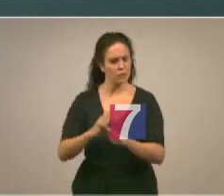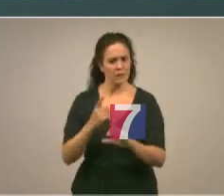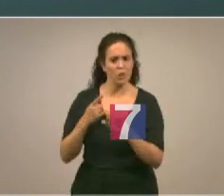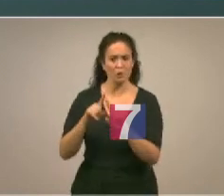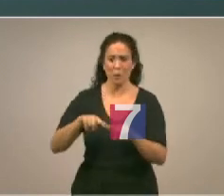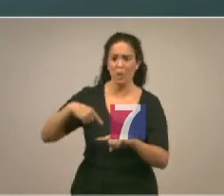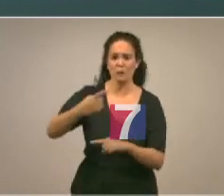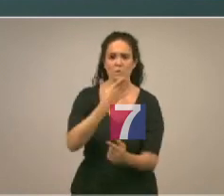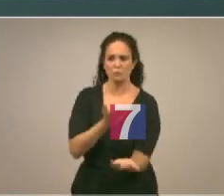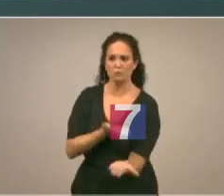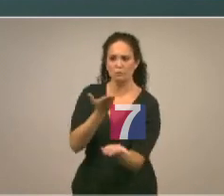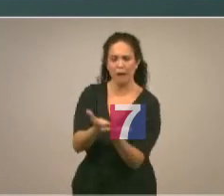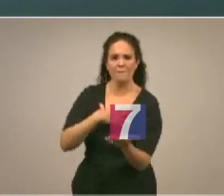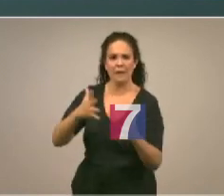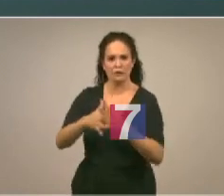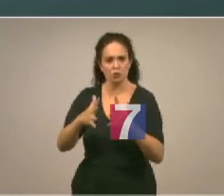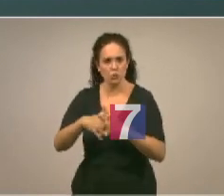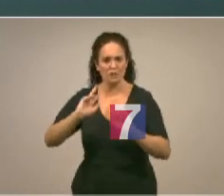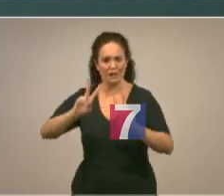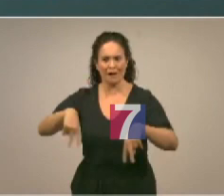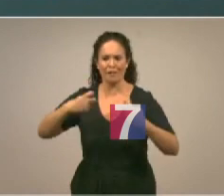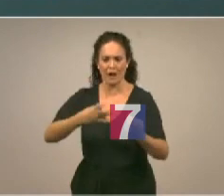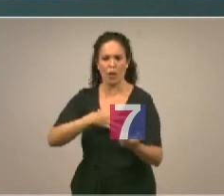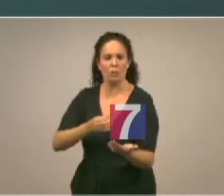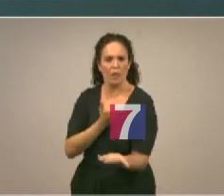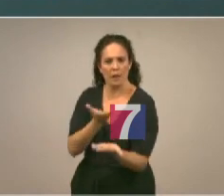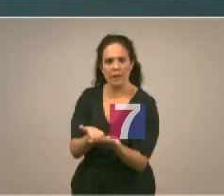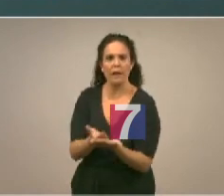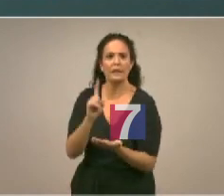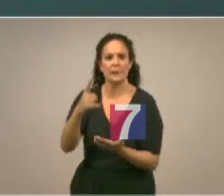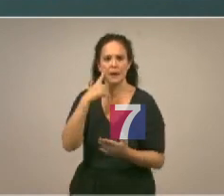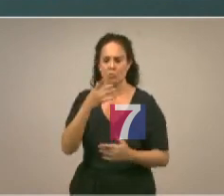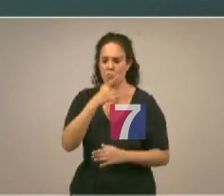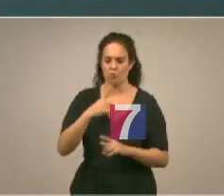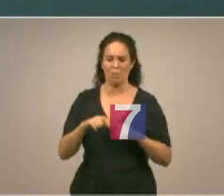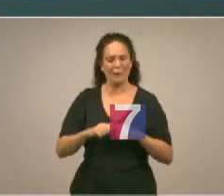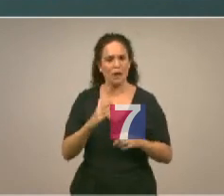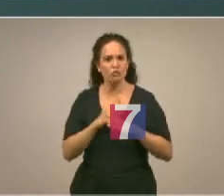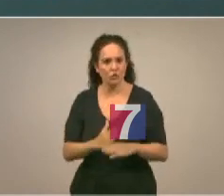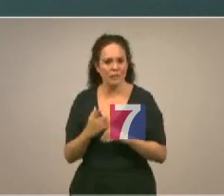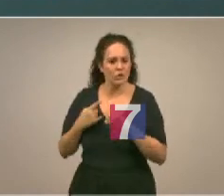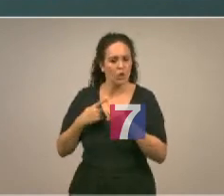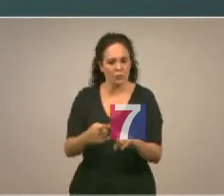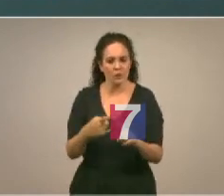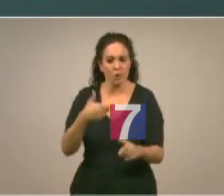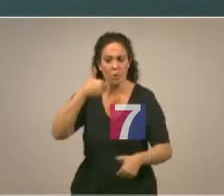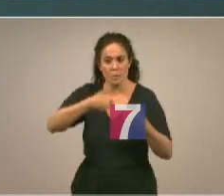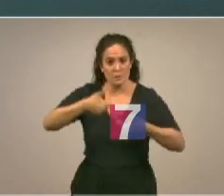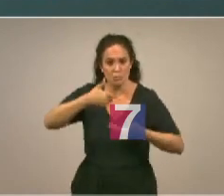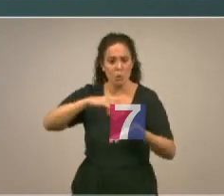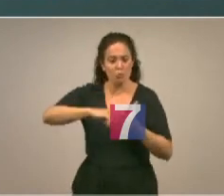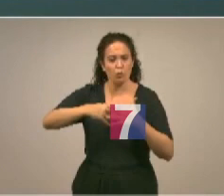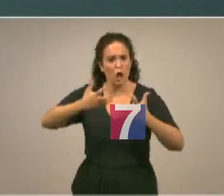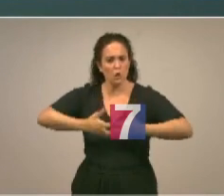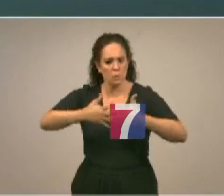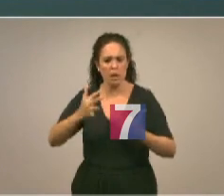acudir a esas infraestructuras de reciclado y que tengamos el aprovisionamiento suficiente para que esos proyectos industriales